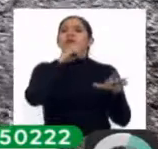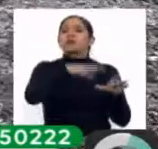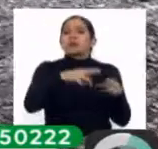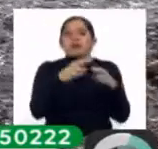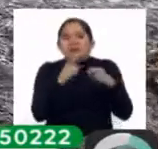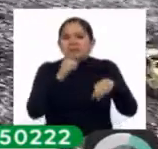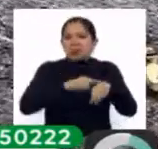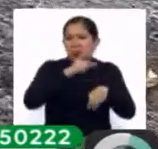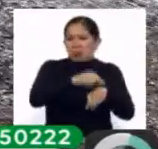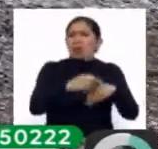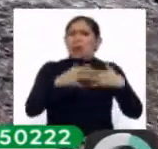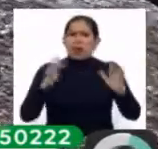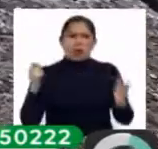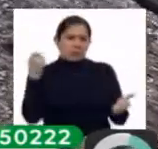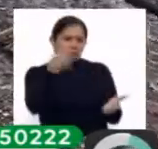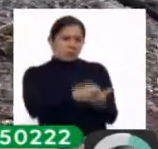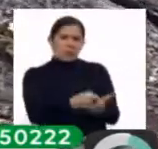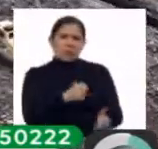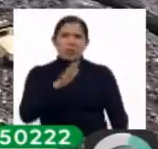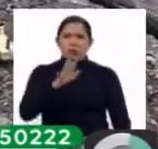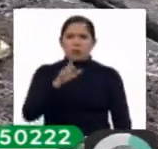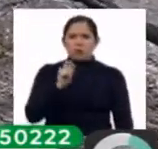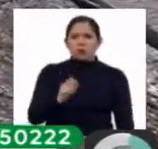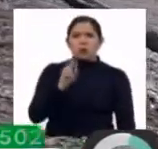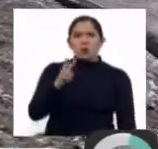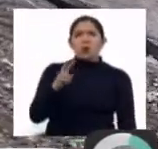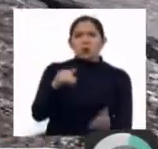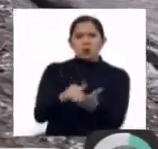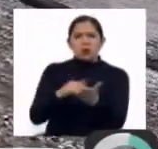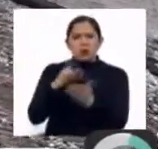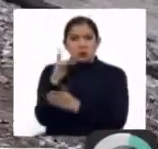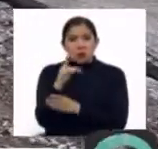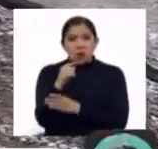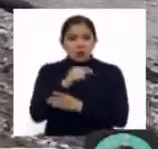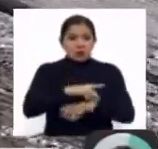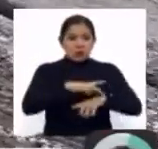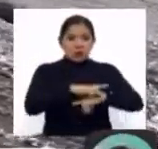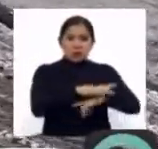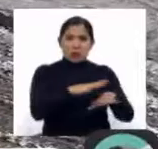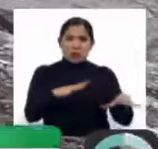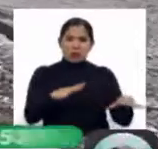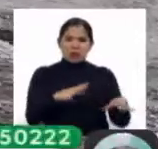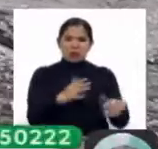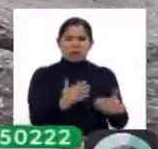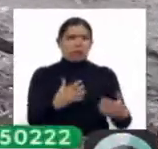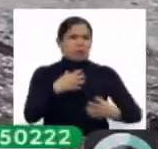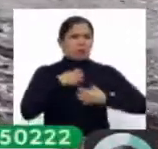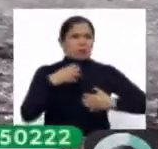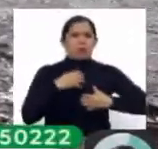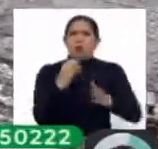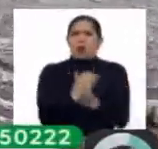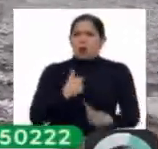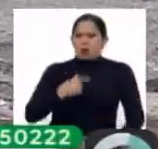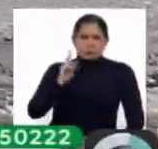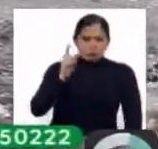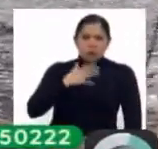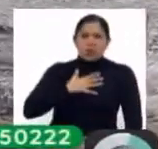habría realizado la cancelación de 5.2 millones de bolivianos. Ahora esos predios son reclamados por su propietario.